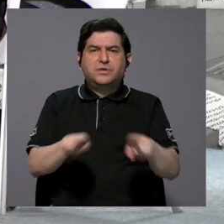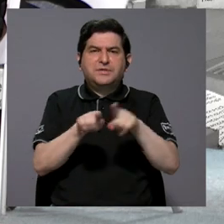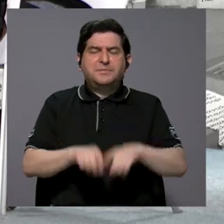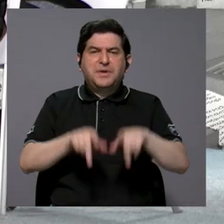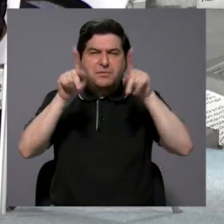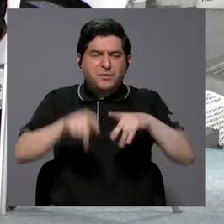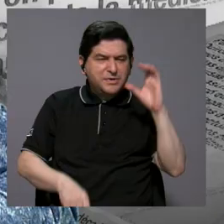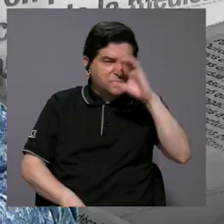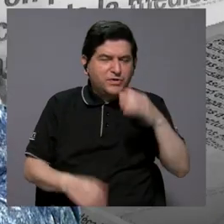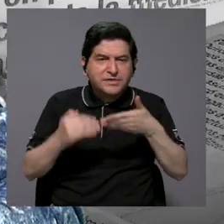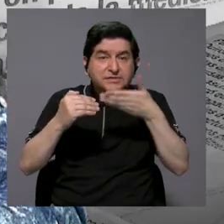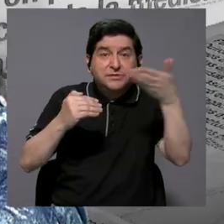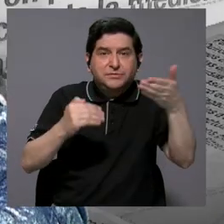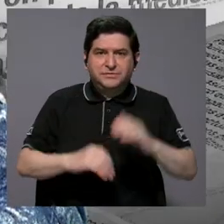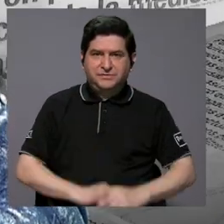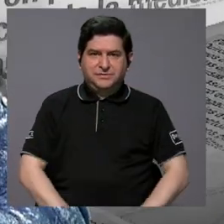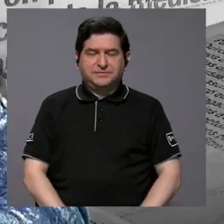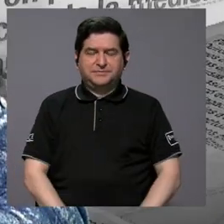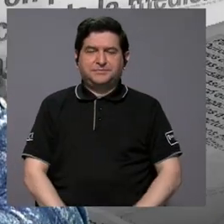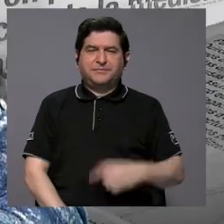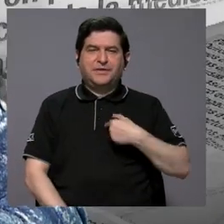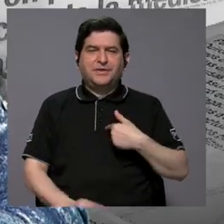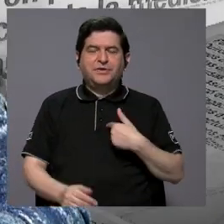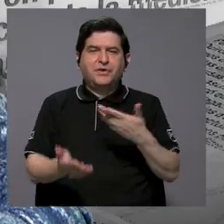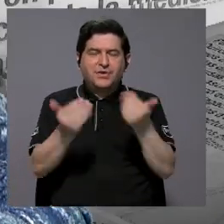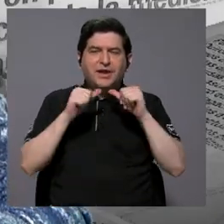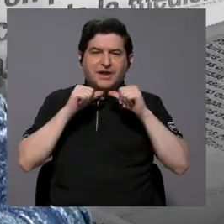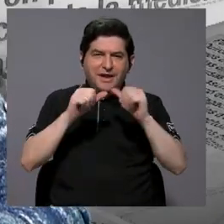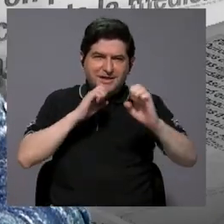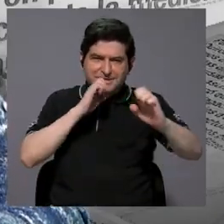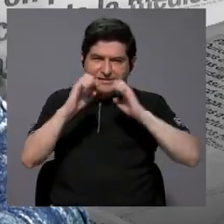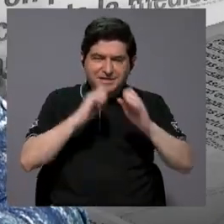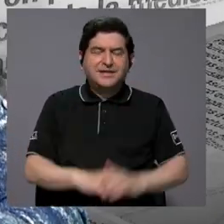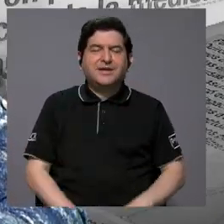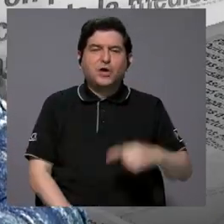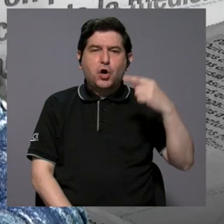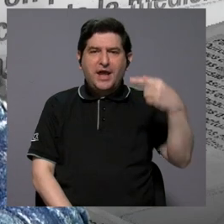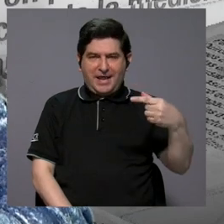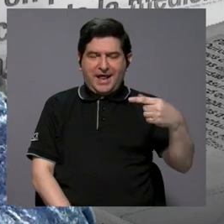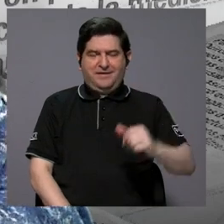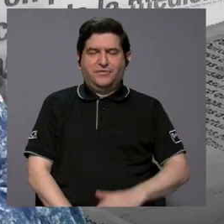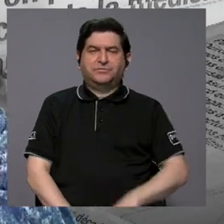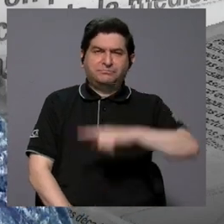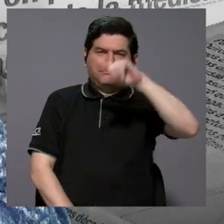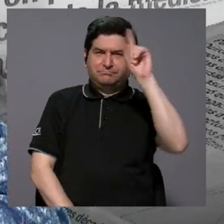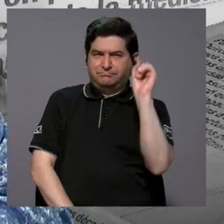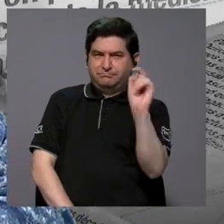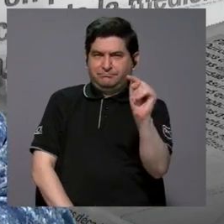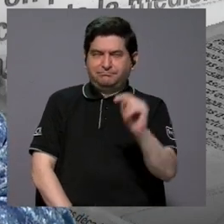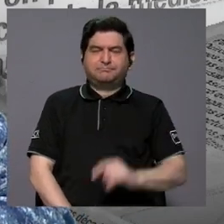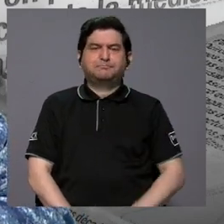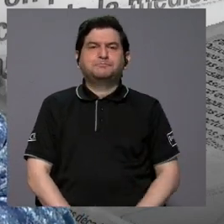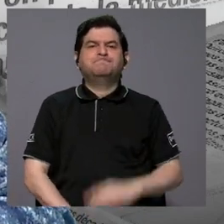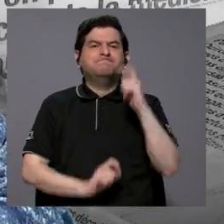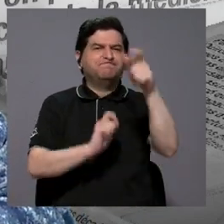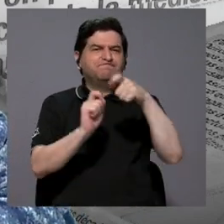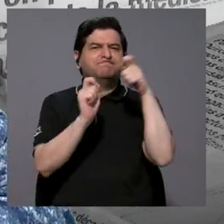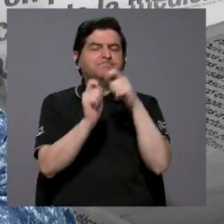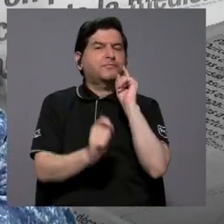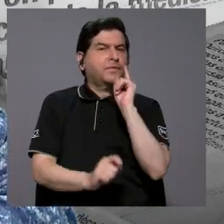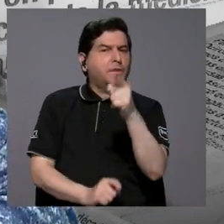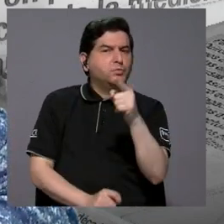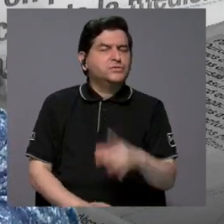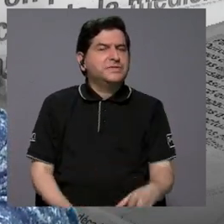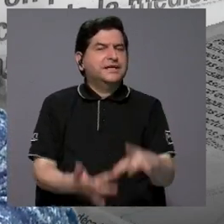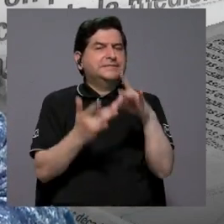como tal. Sí, yo quería seguir con la entrevista y con Gerardo preguntándole, precisamente usted